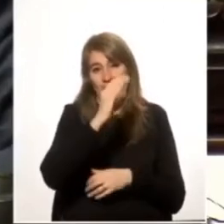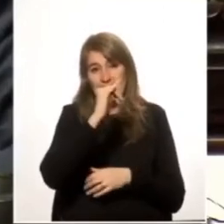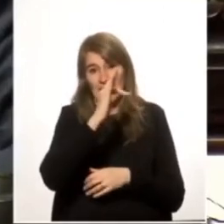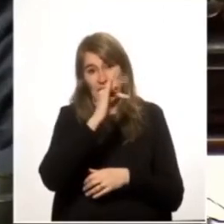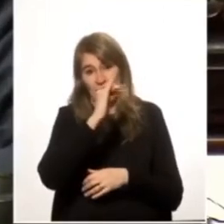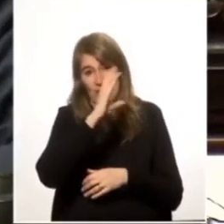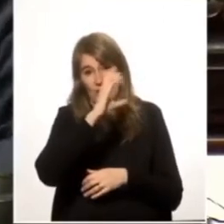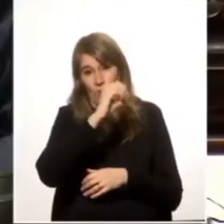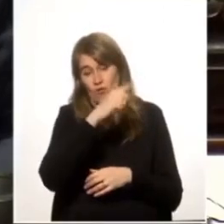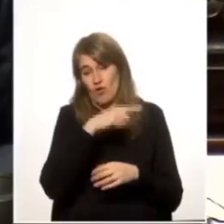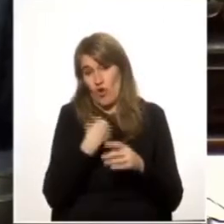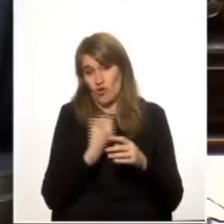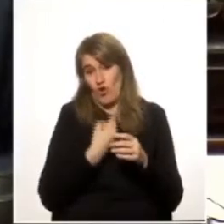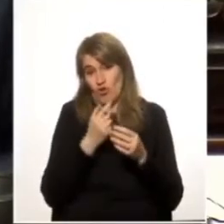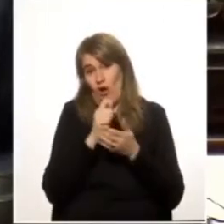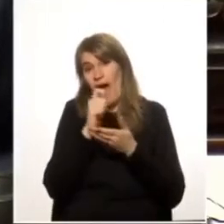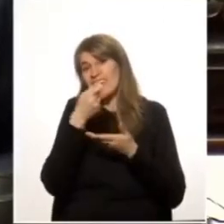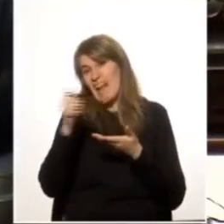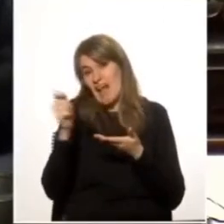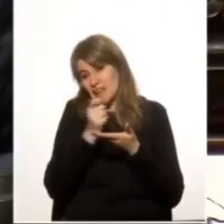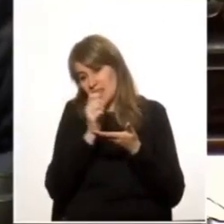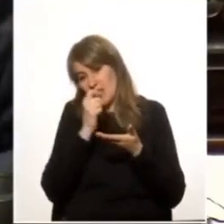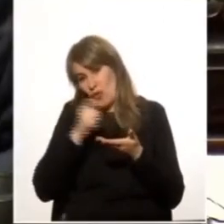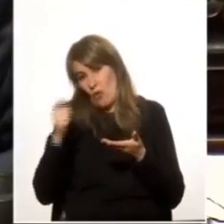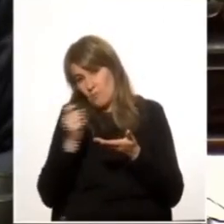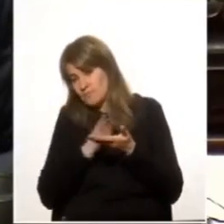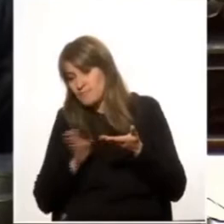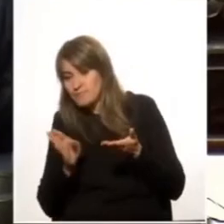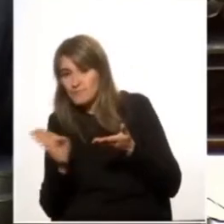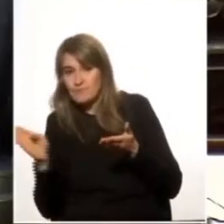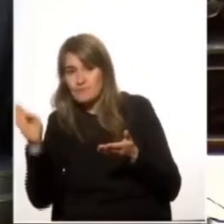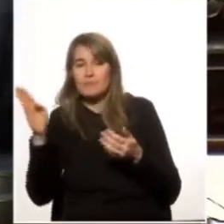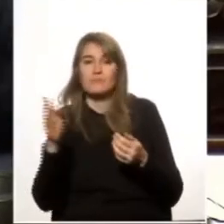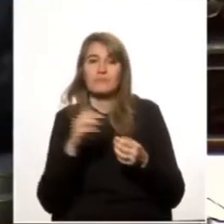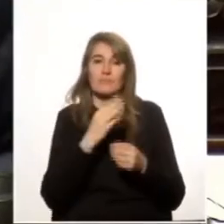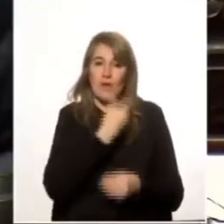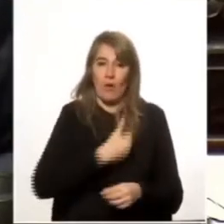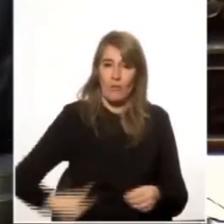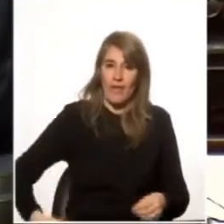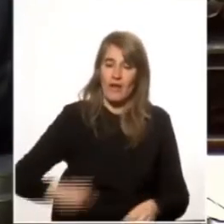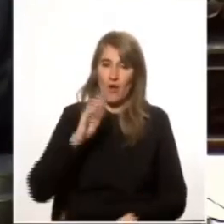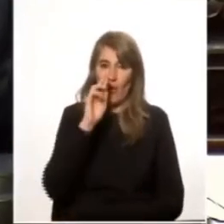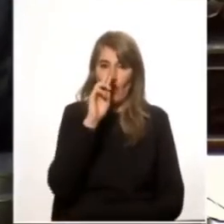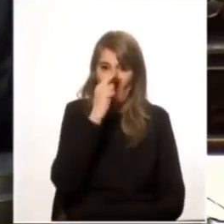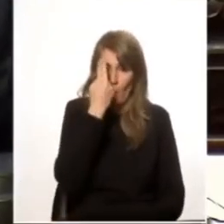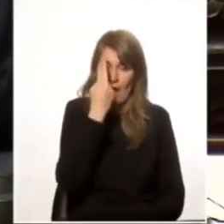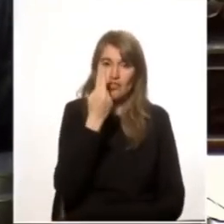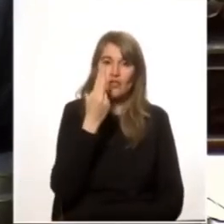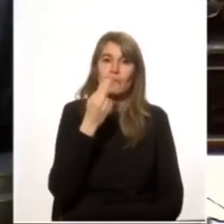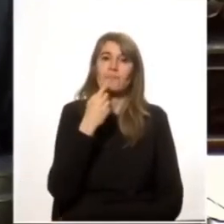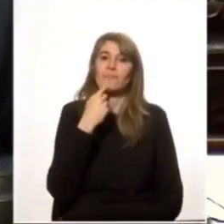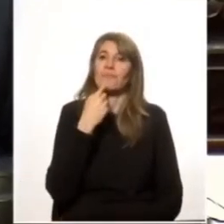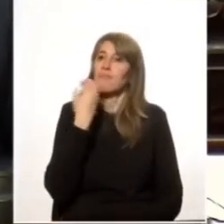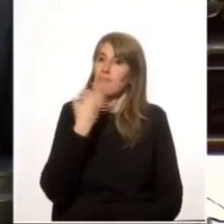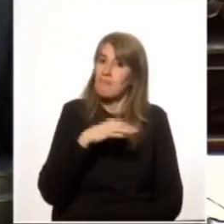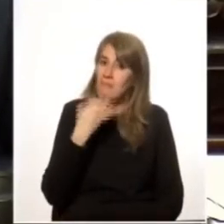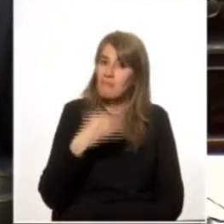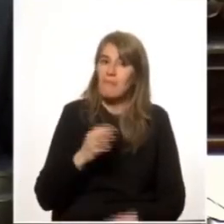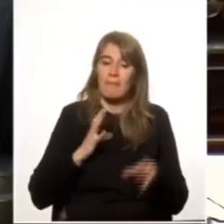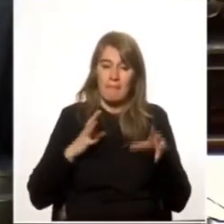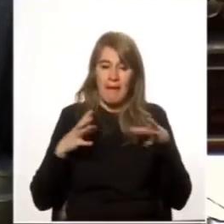El gobierno uruguayo ha recibido la bendición del plenario de su partido